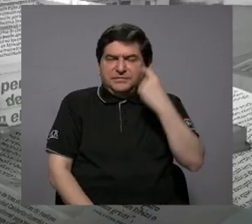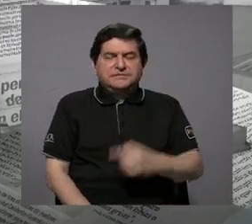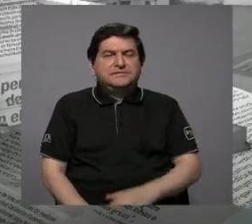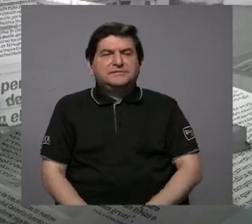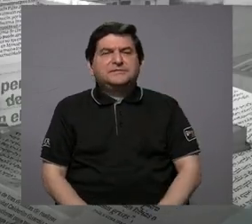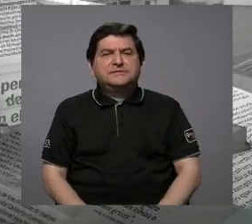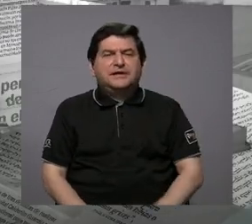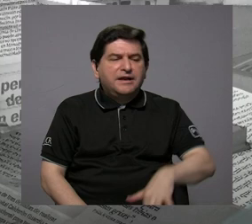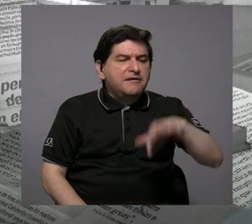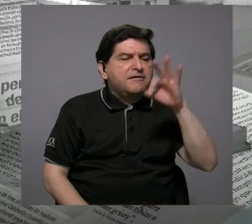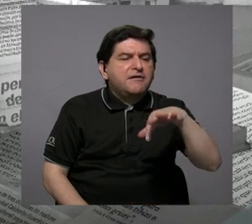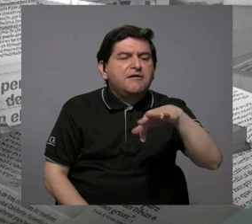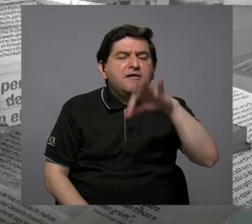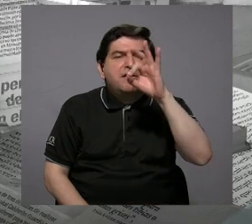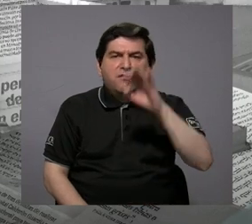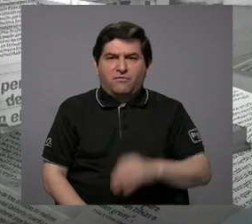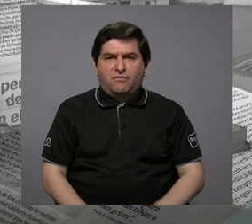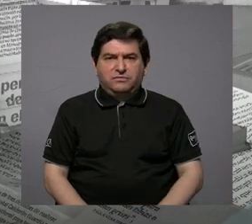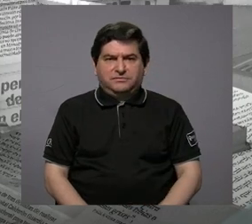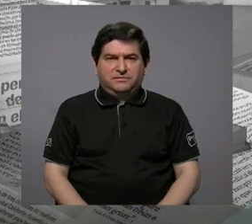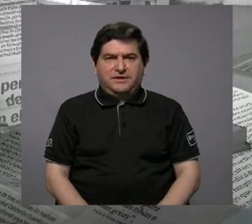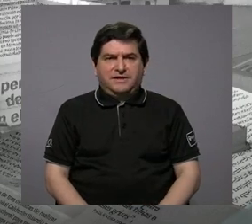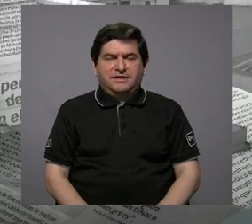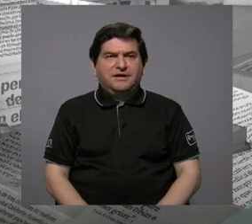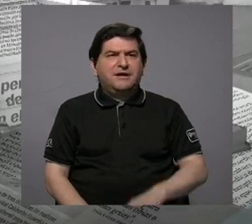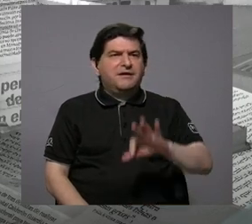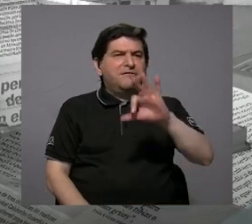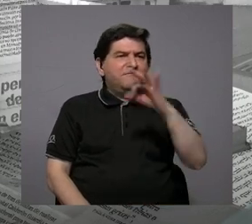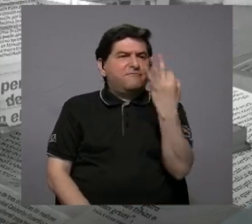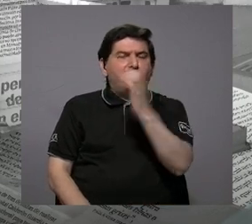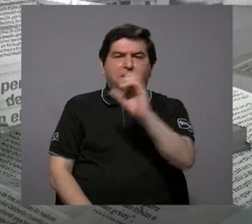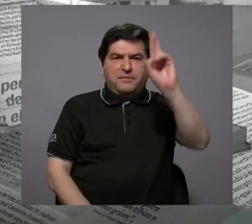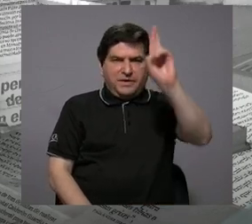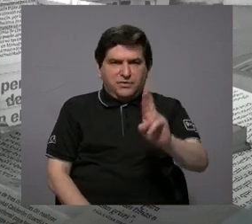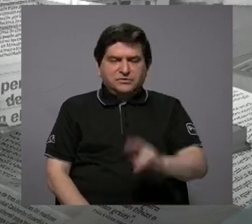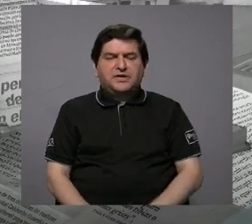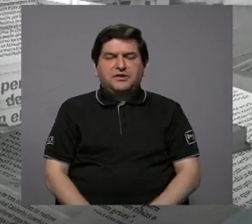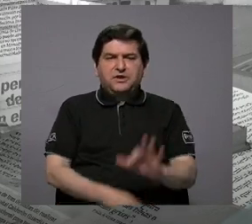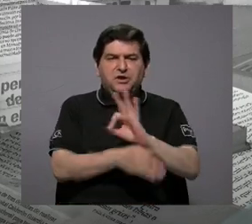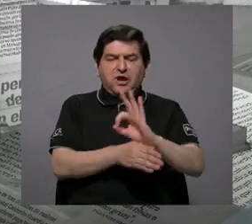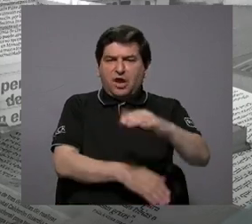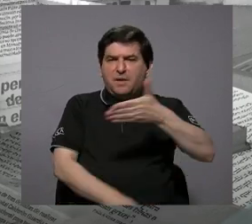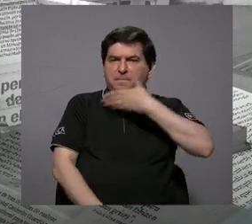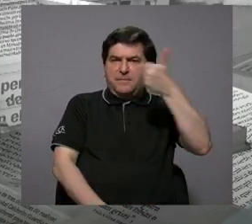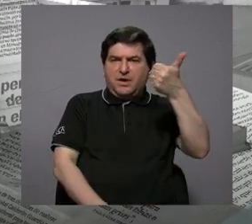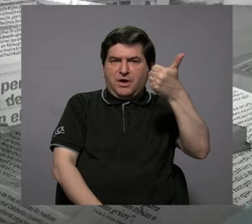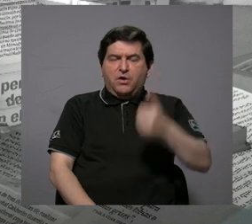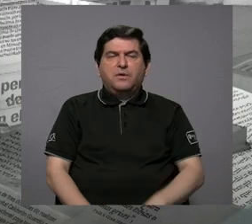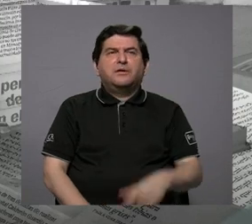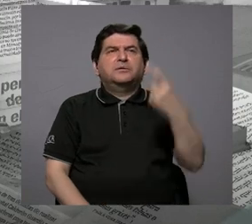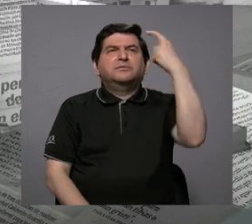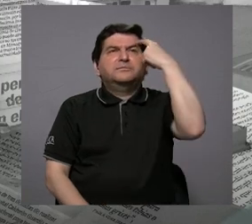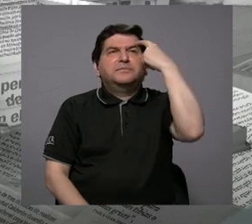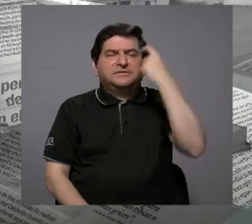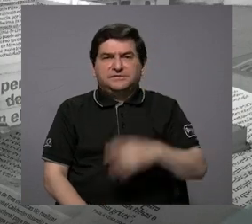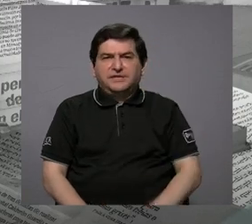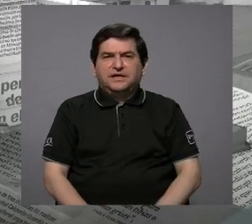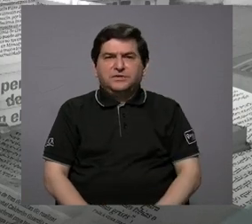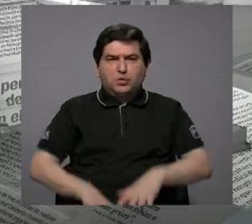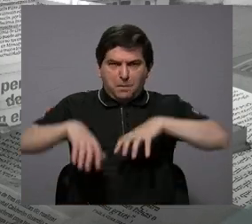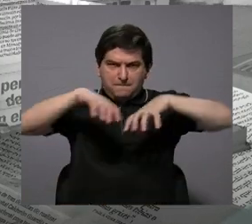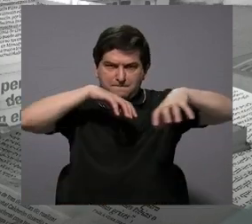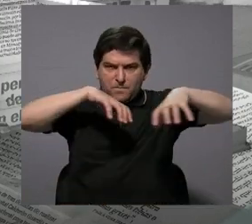encontrar en cómo Costa Rica puede ser más eficiente desde el punto de vista de